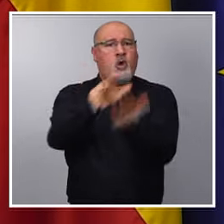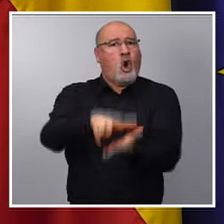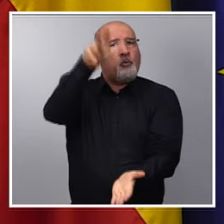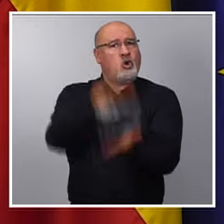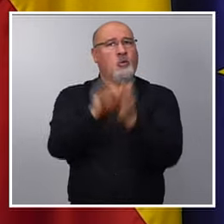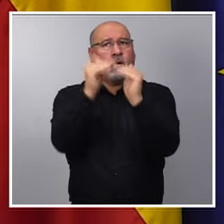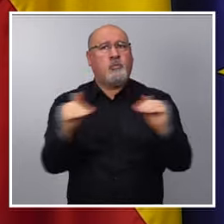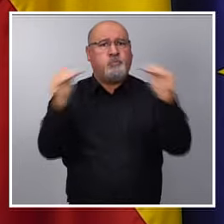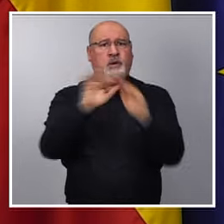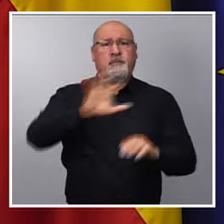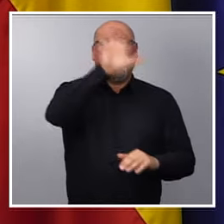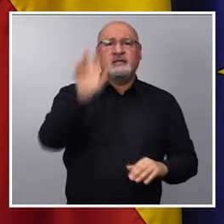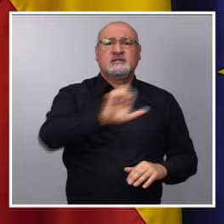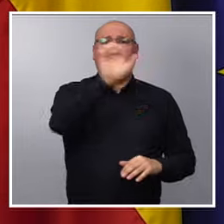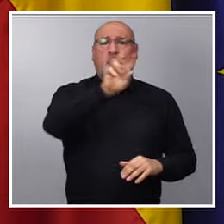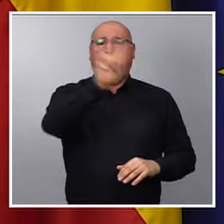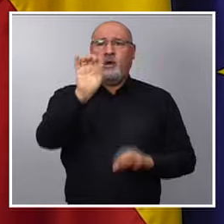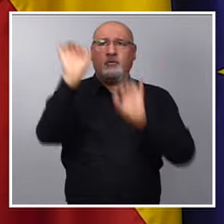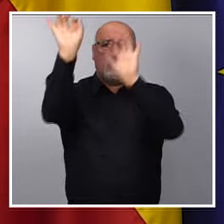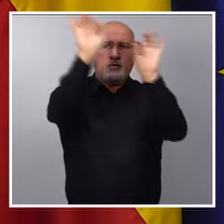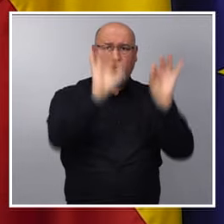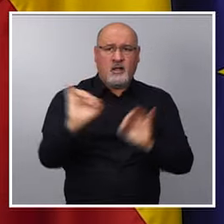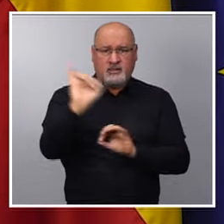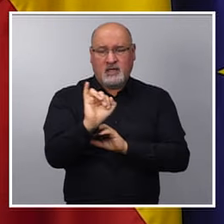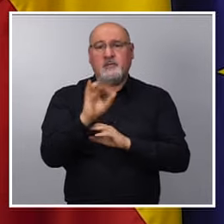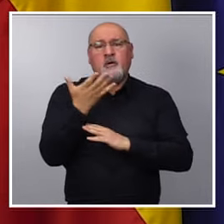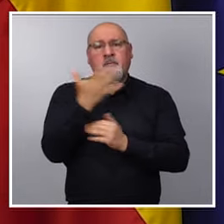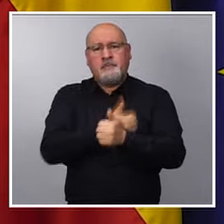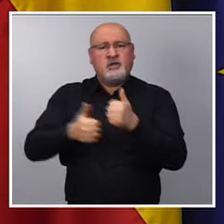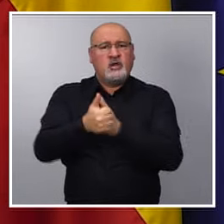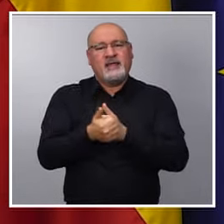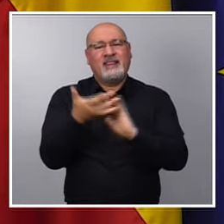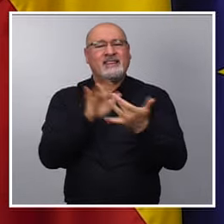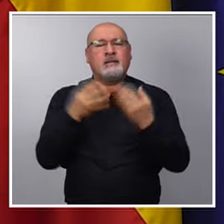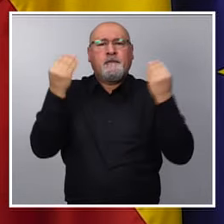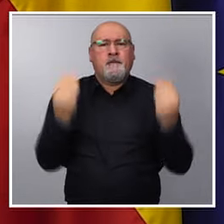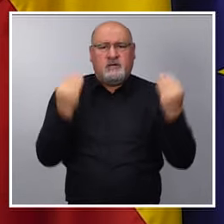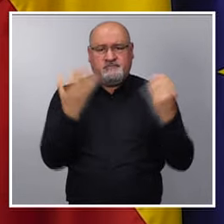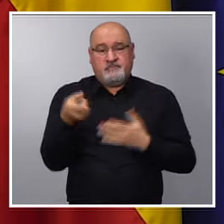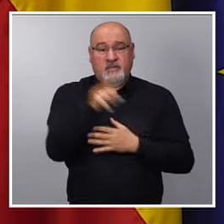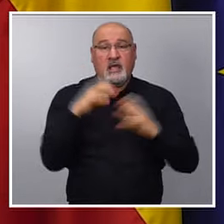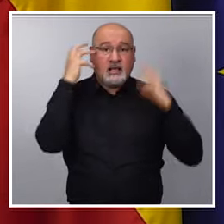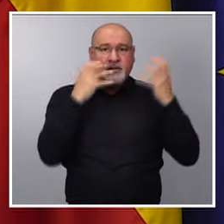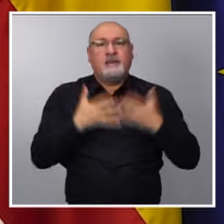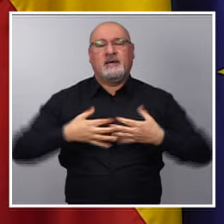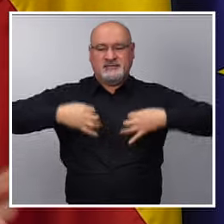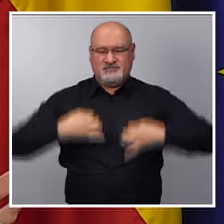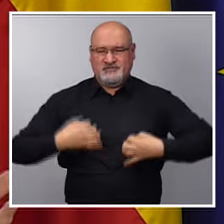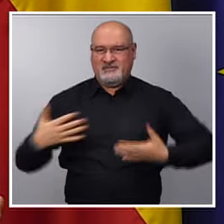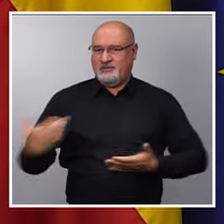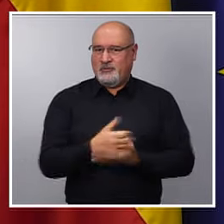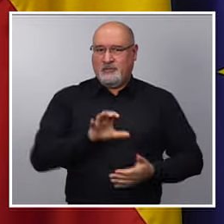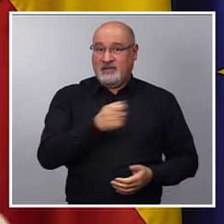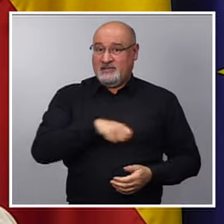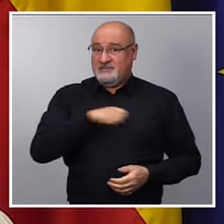una normativa que blinda el buen trato a los animales y al mismo tiempo nos aseguramos que los animales en todo nuestro país tienen la misma